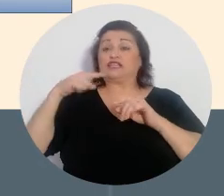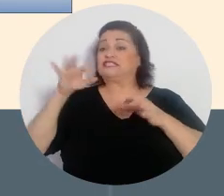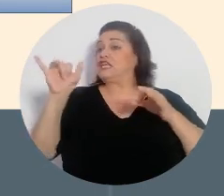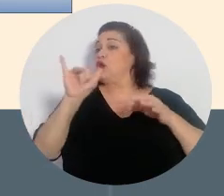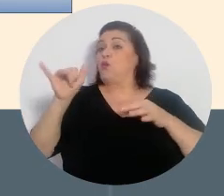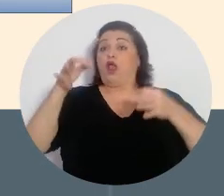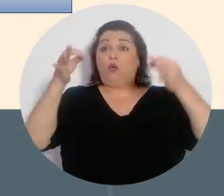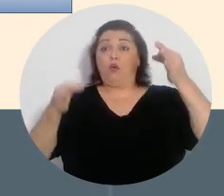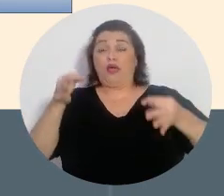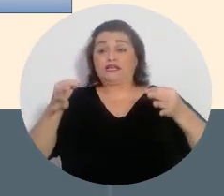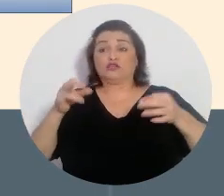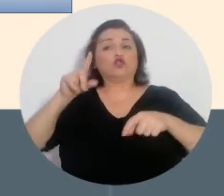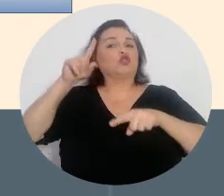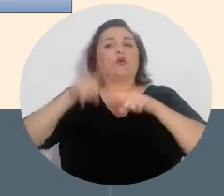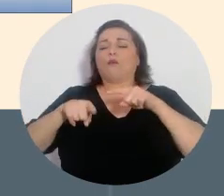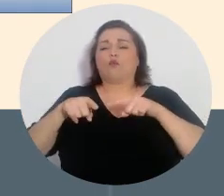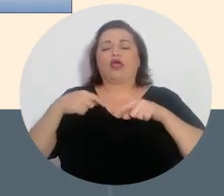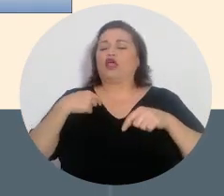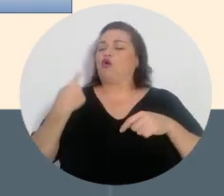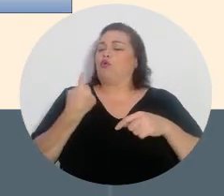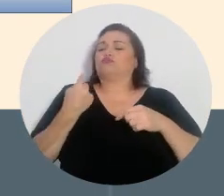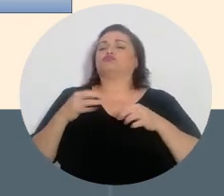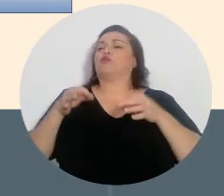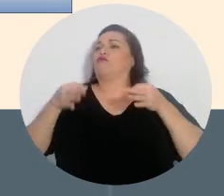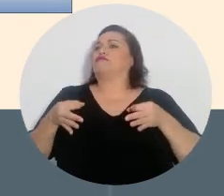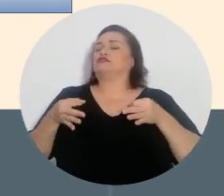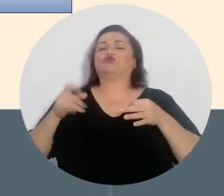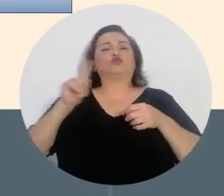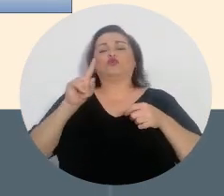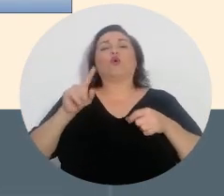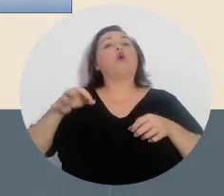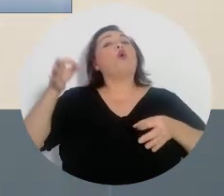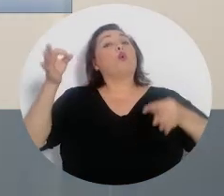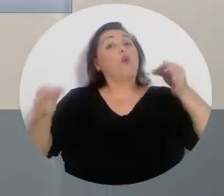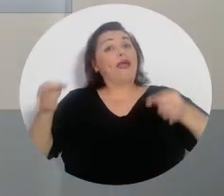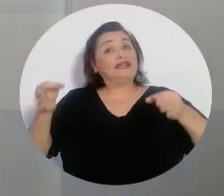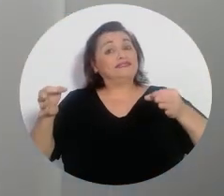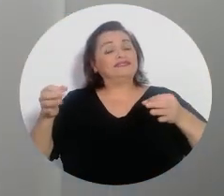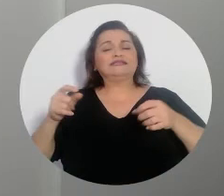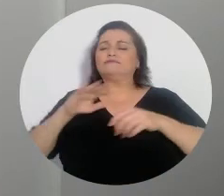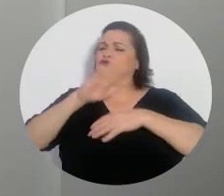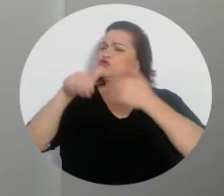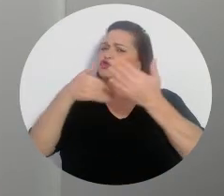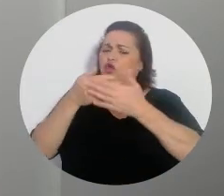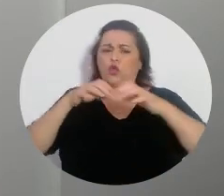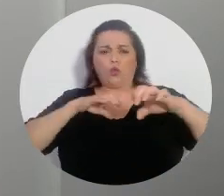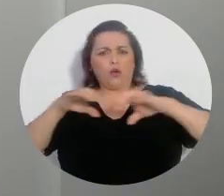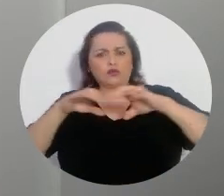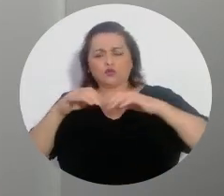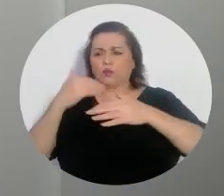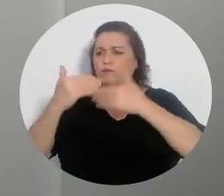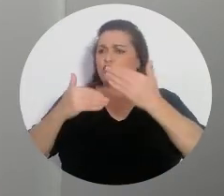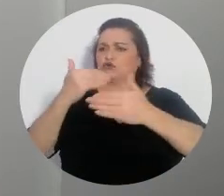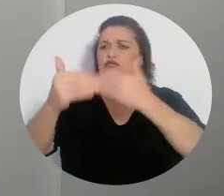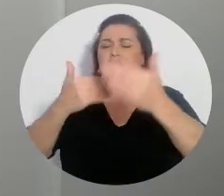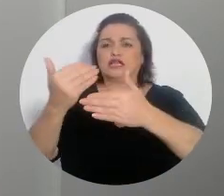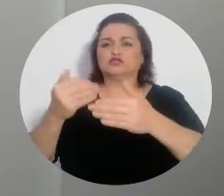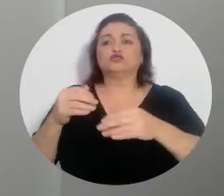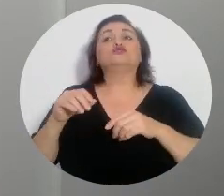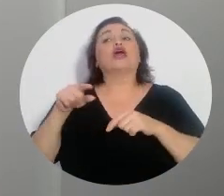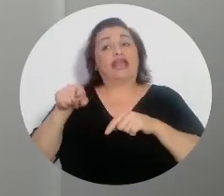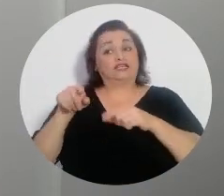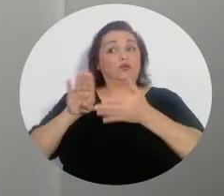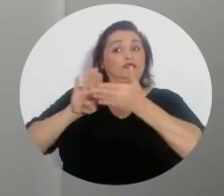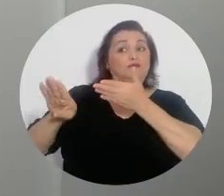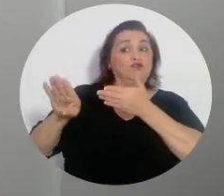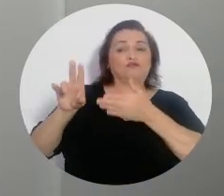según lo mencioné anteriormente, no puede actuar de oficio. Al juez hay que pedirle que actúe en todos los procesos, y en este caso no es la